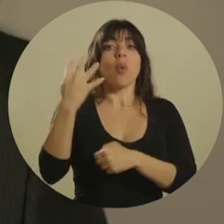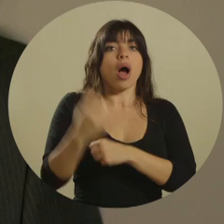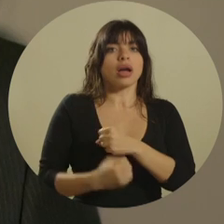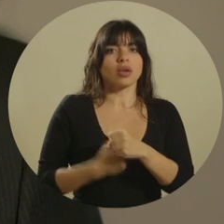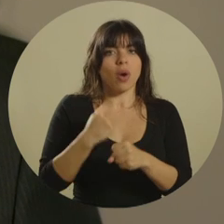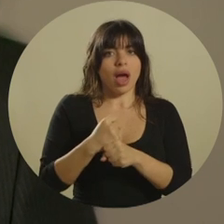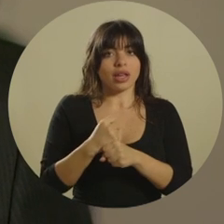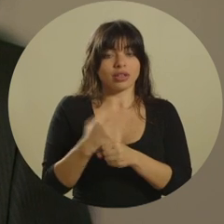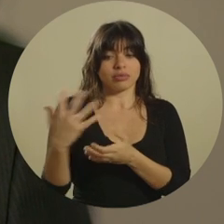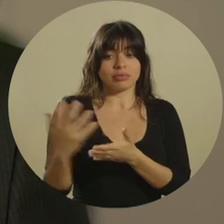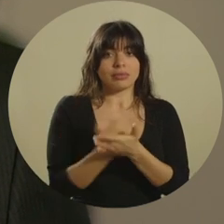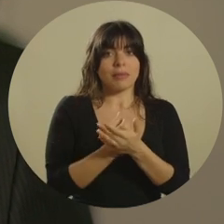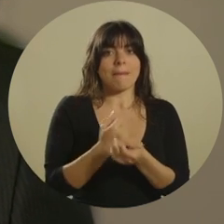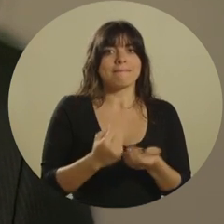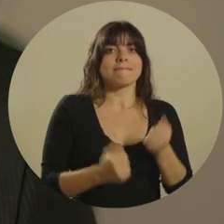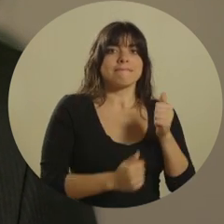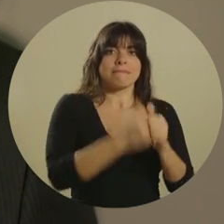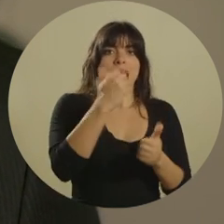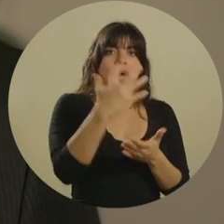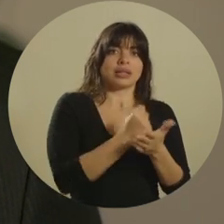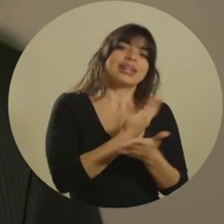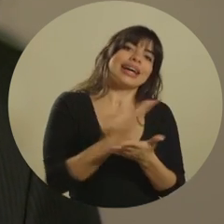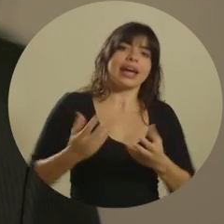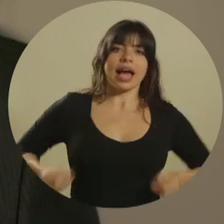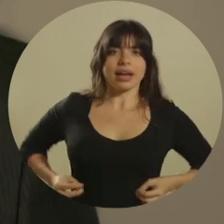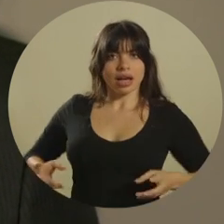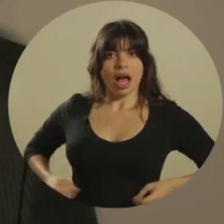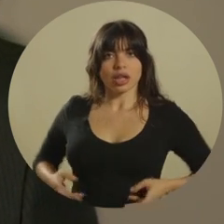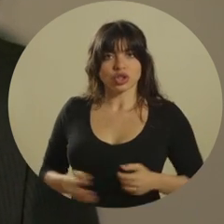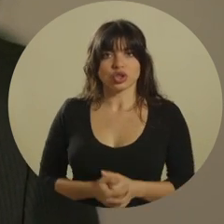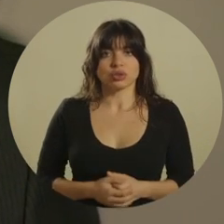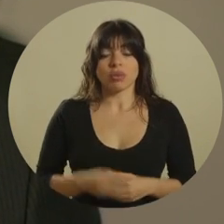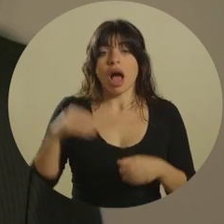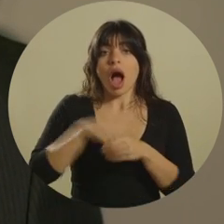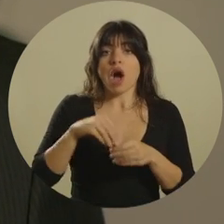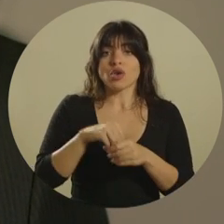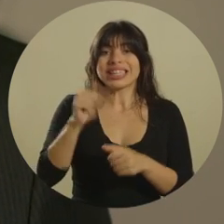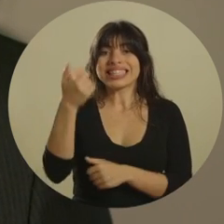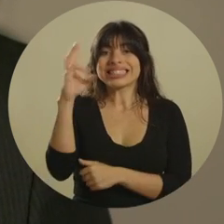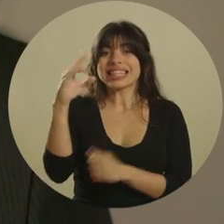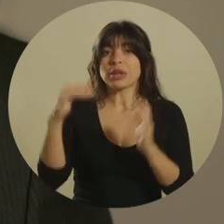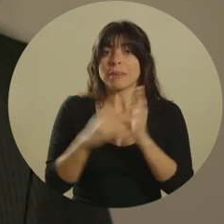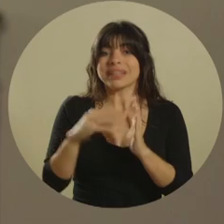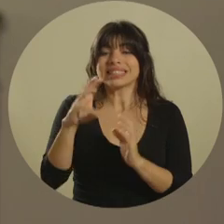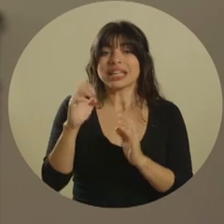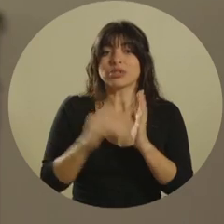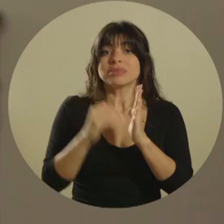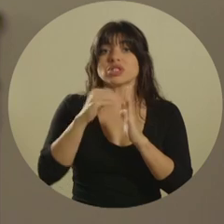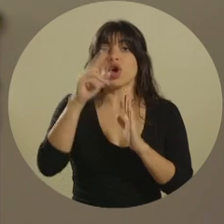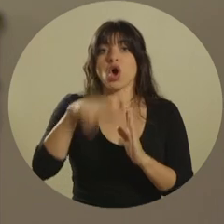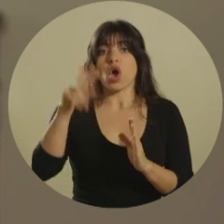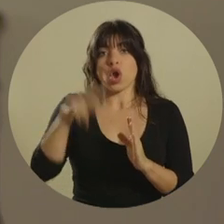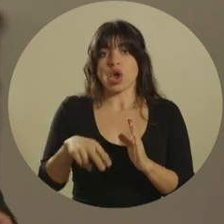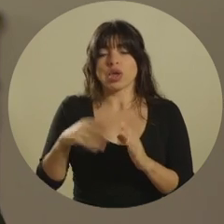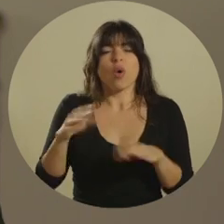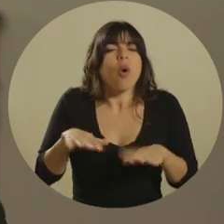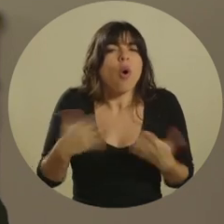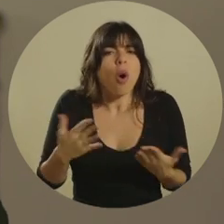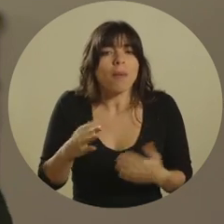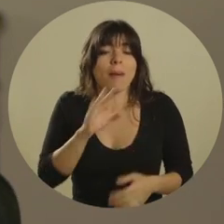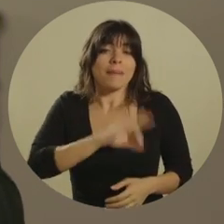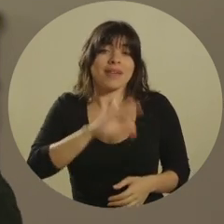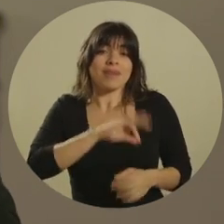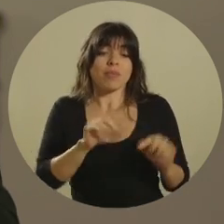en cuatro años, que los ingresos crecieran más que los gastos. Ahorramos 17 mil 700 millones de colones eliminando